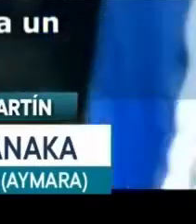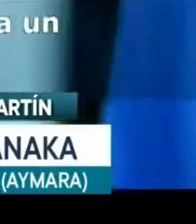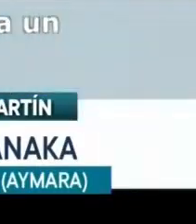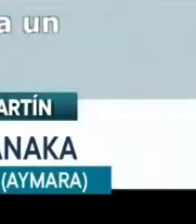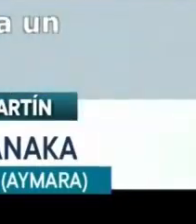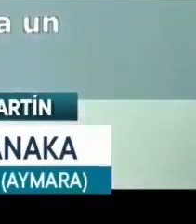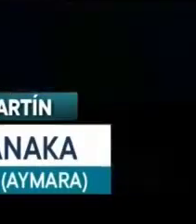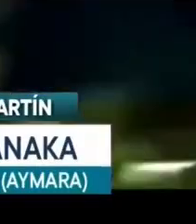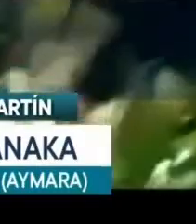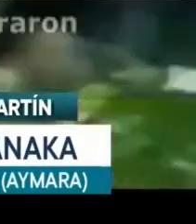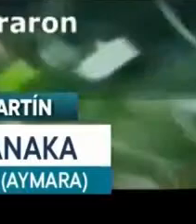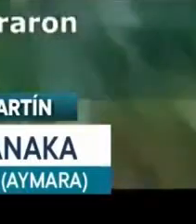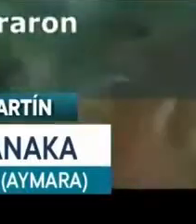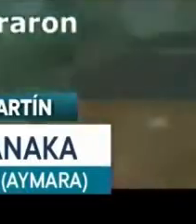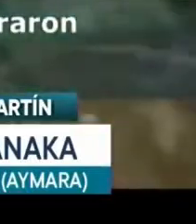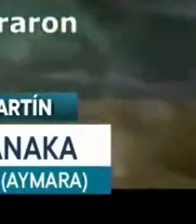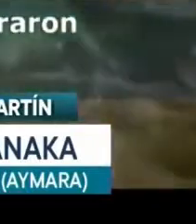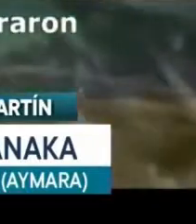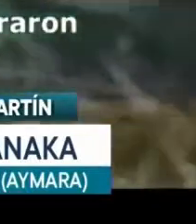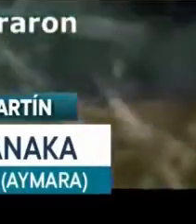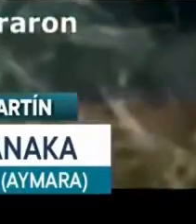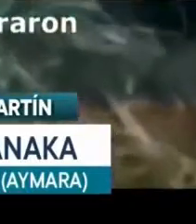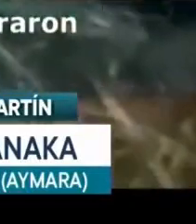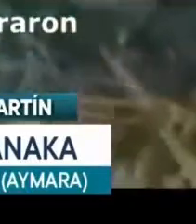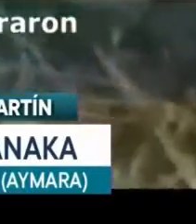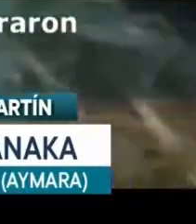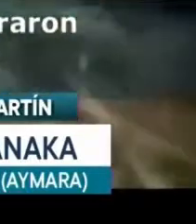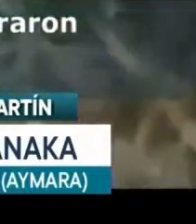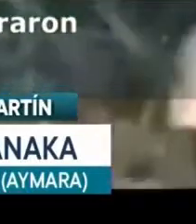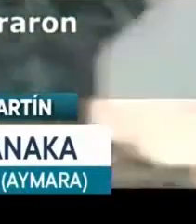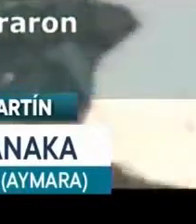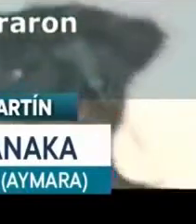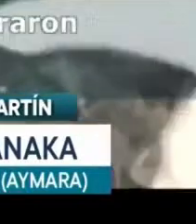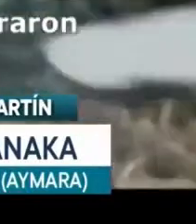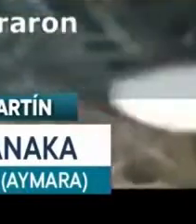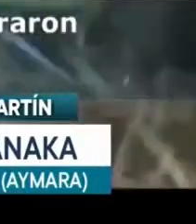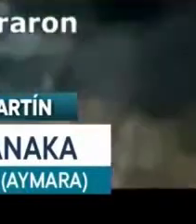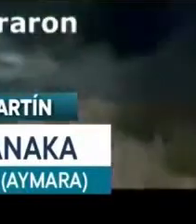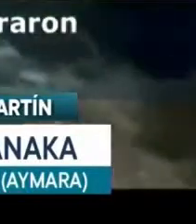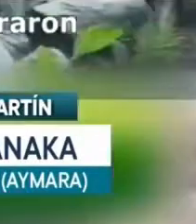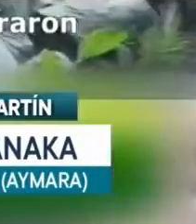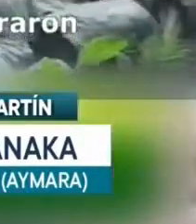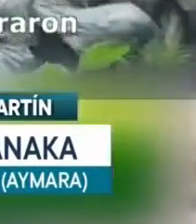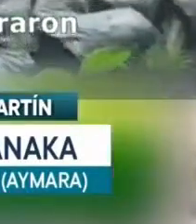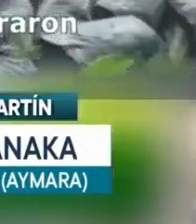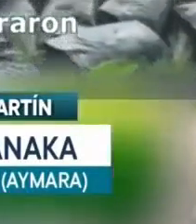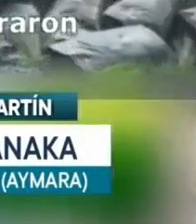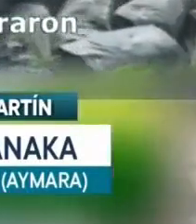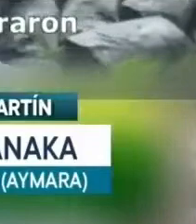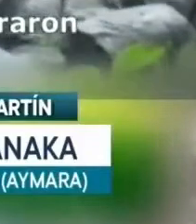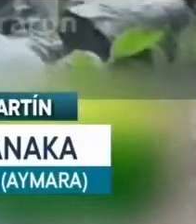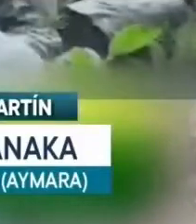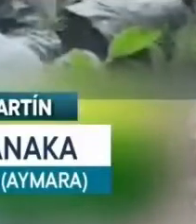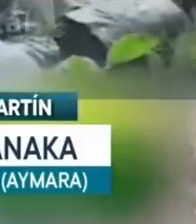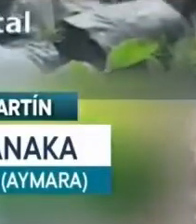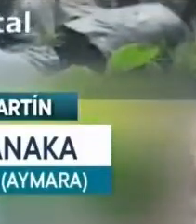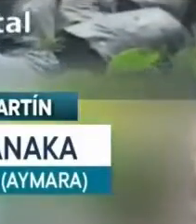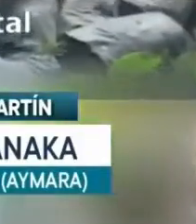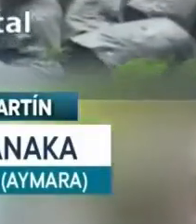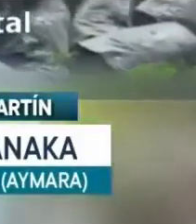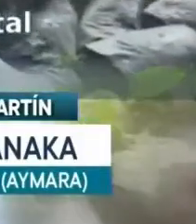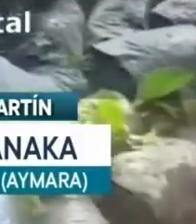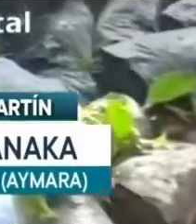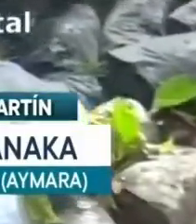wal hayat, a unekwatu, ha, upanakasti, hilat, kuyakaraka, parikus, huat, kakakak, harakitaira, hichaha, ma, por pasiña,